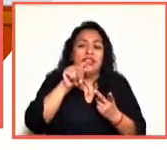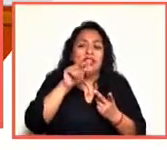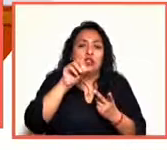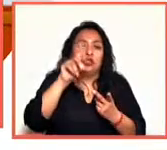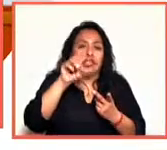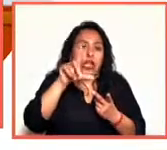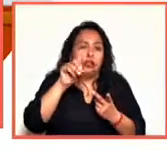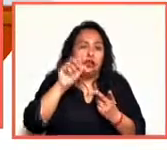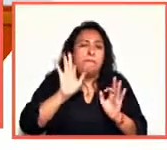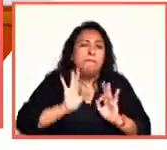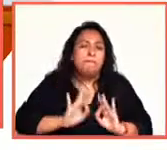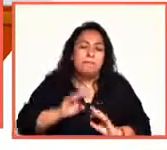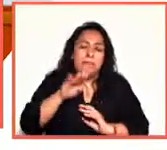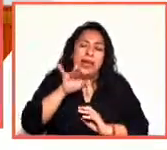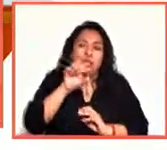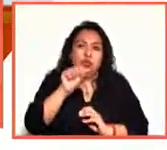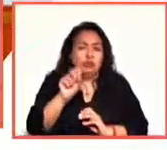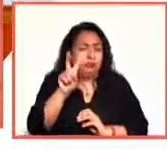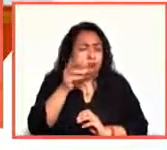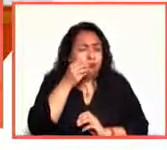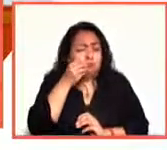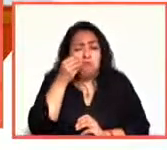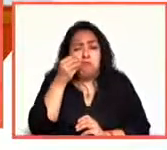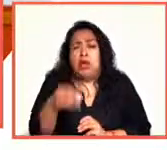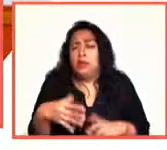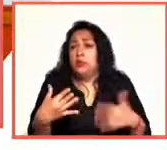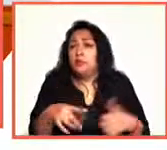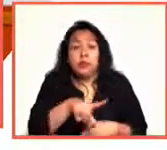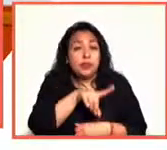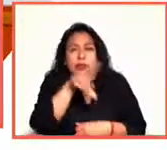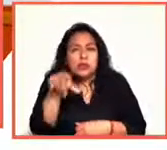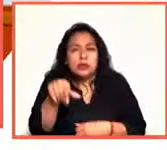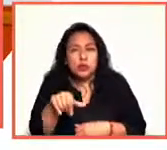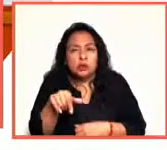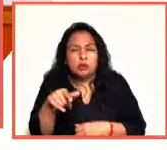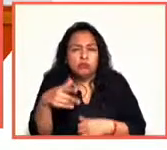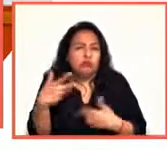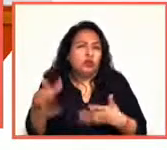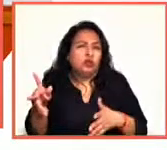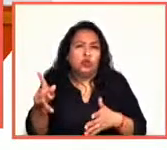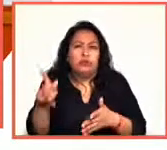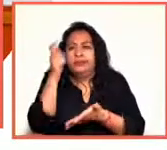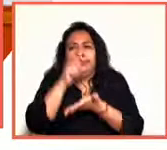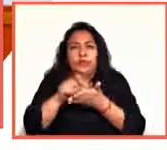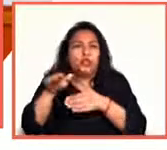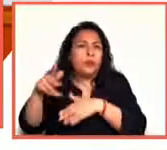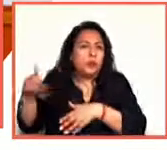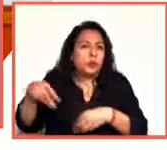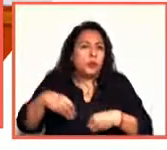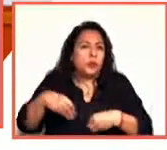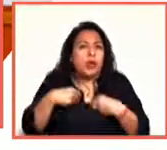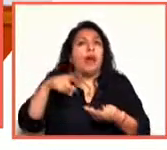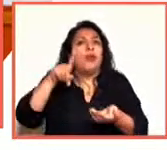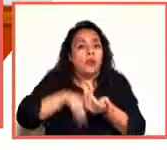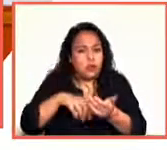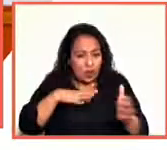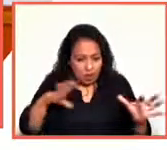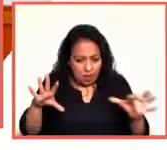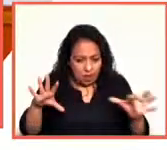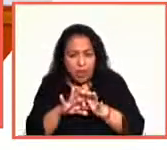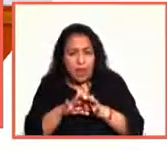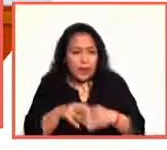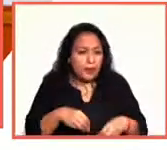Que son extraordinarios, e inmediatamente en cualquier biografía casi de López de Vega encuentra la relación entre vida y obra.